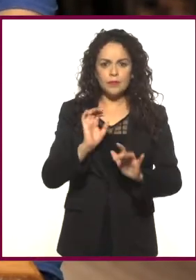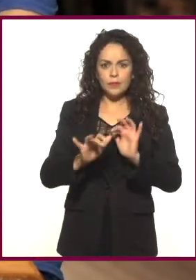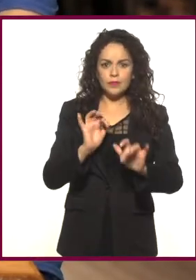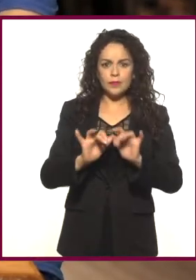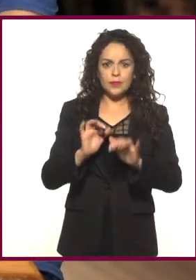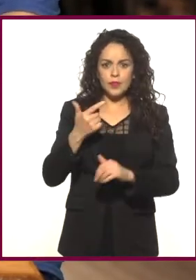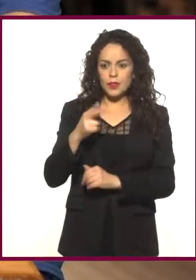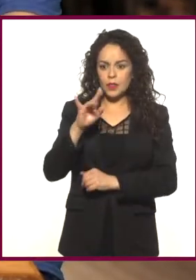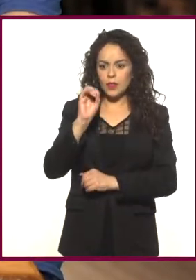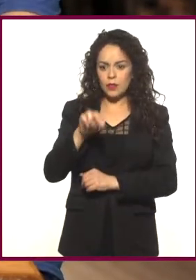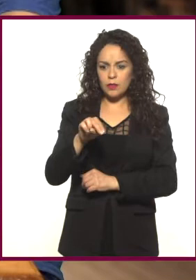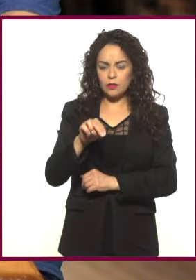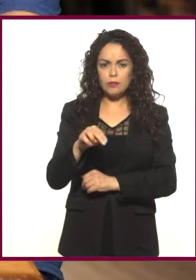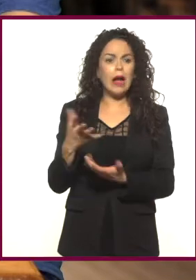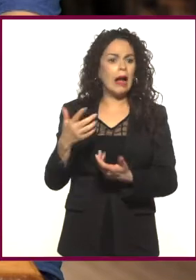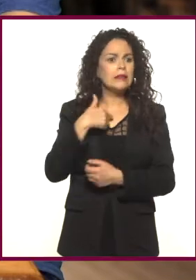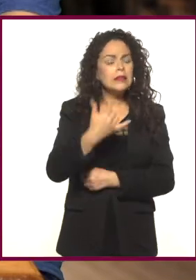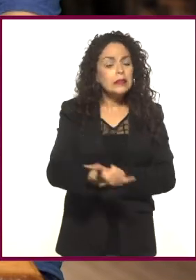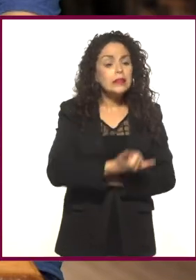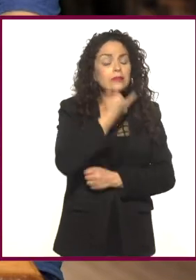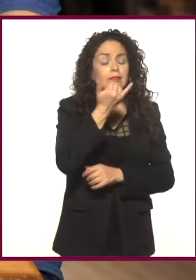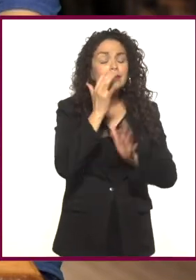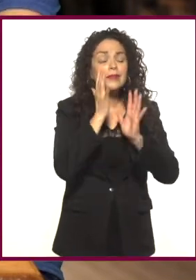¡Ay no! Ya me equivoqué.